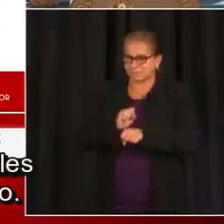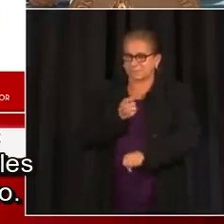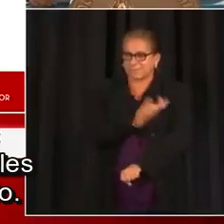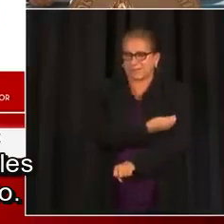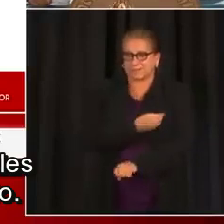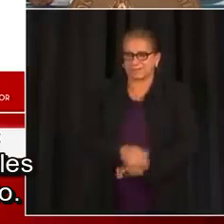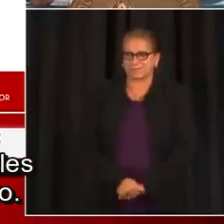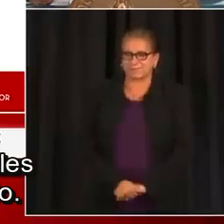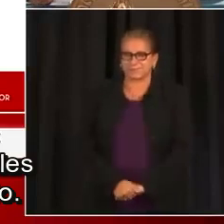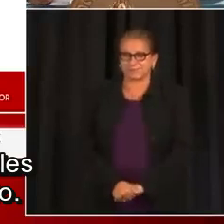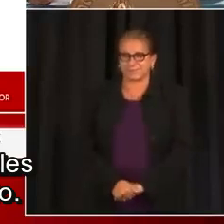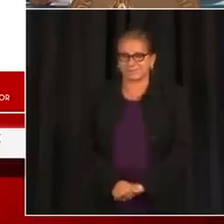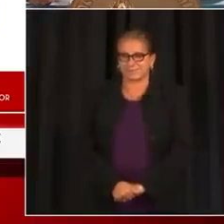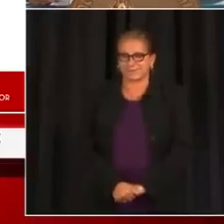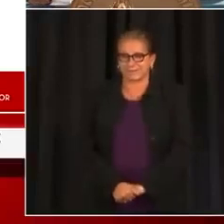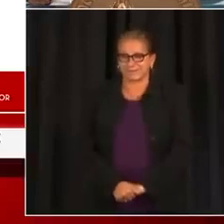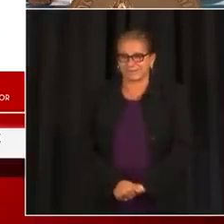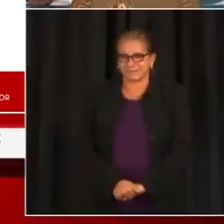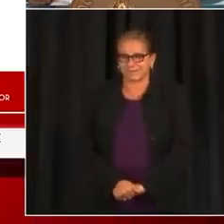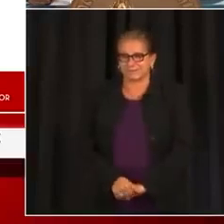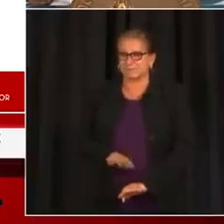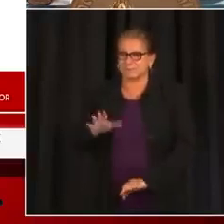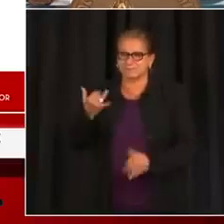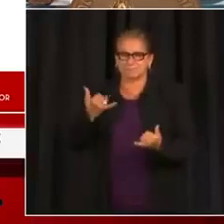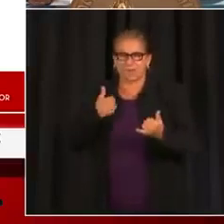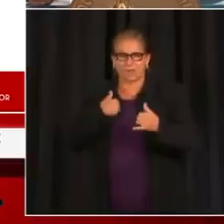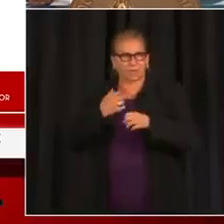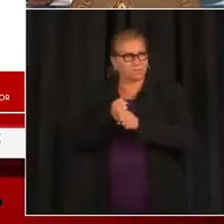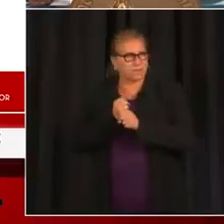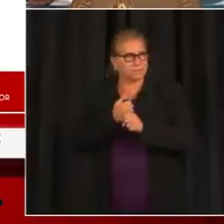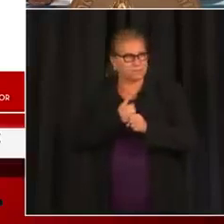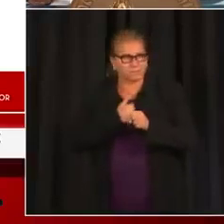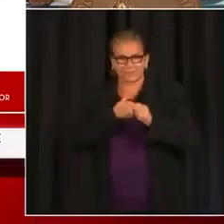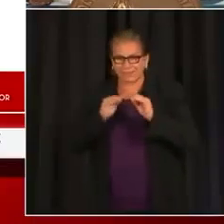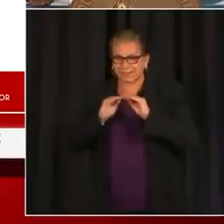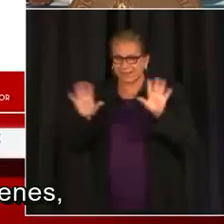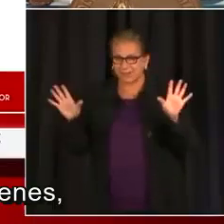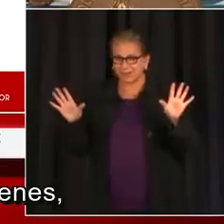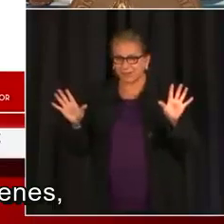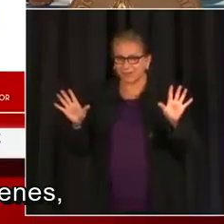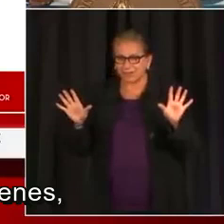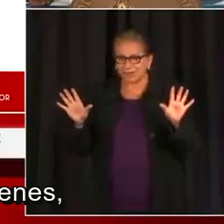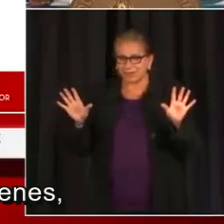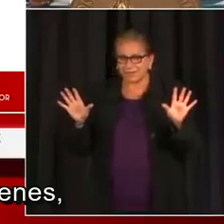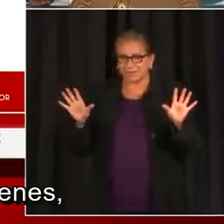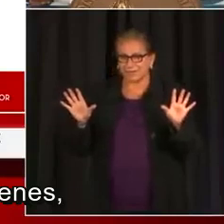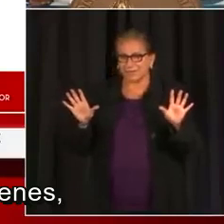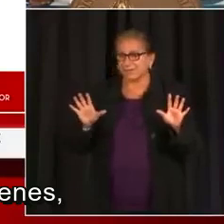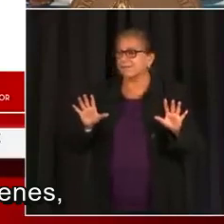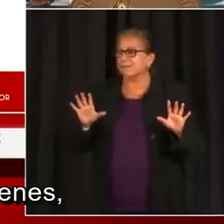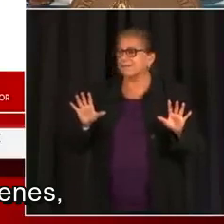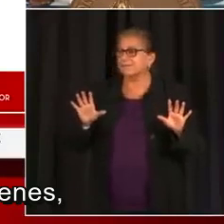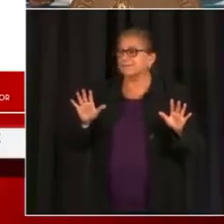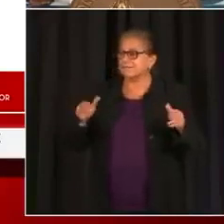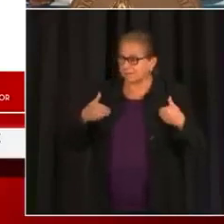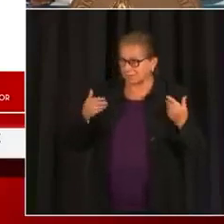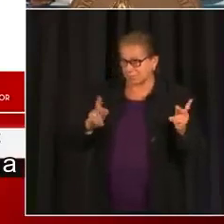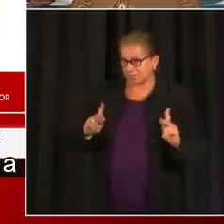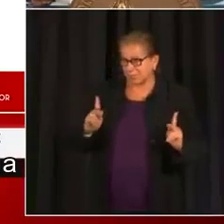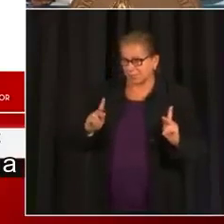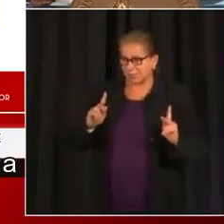los estudiantes están vacunados. Ahora quiero ser muy clara, estos incentivos son para los jóvenes,